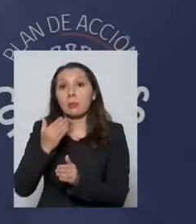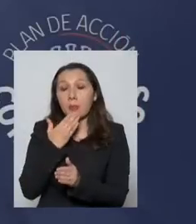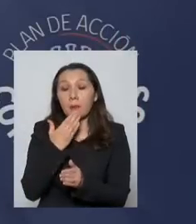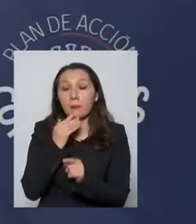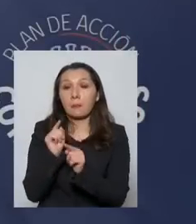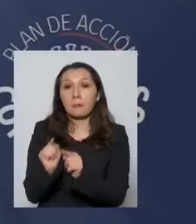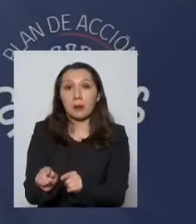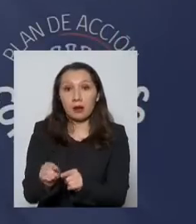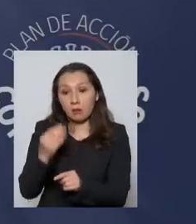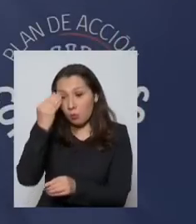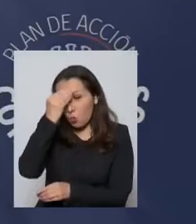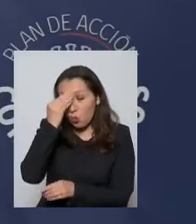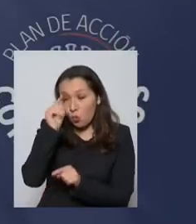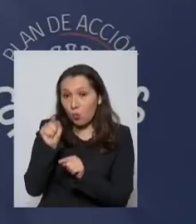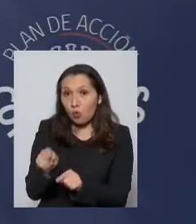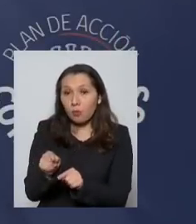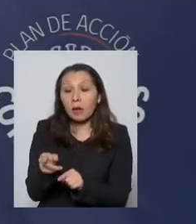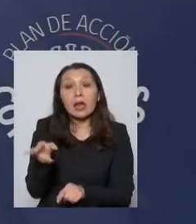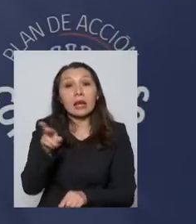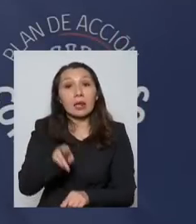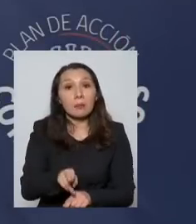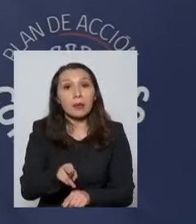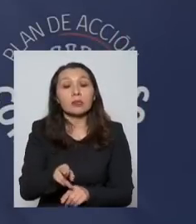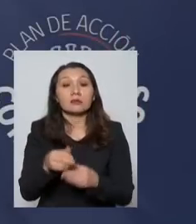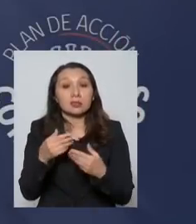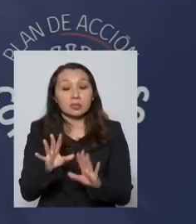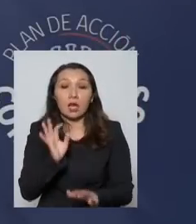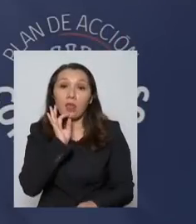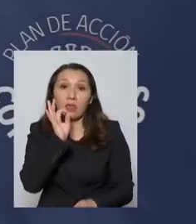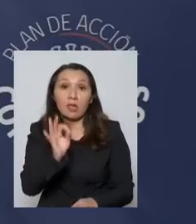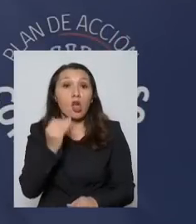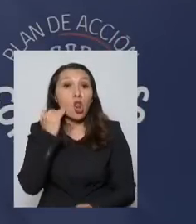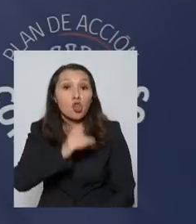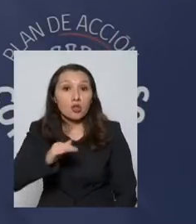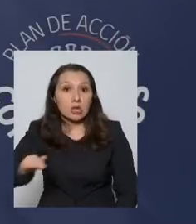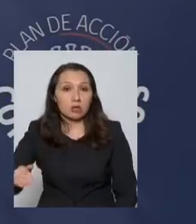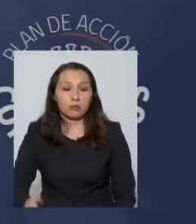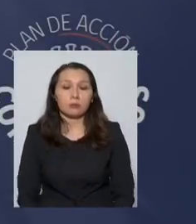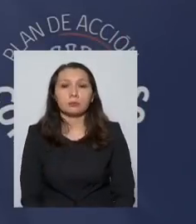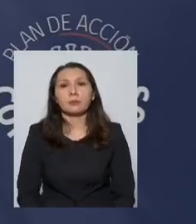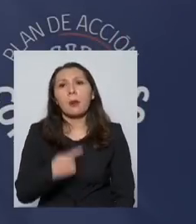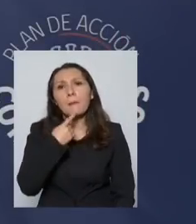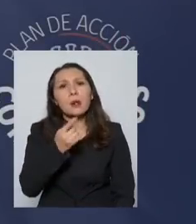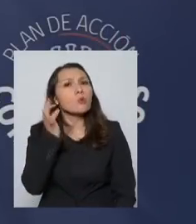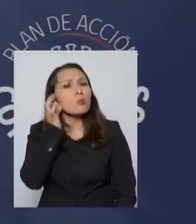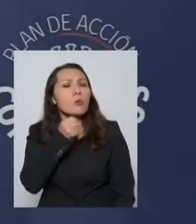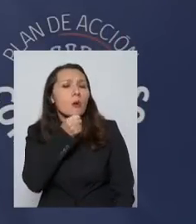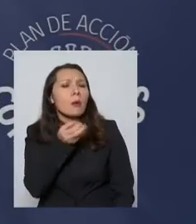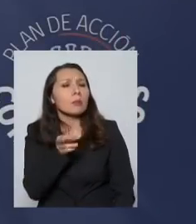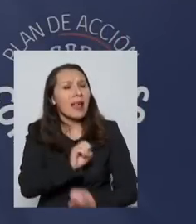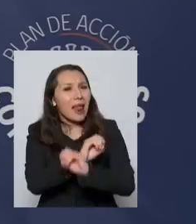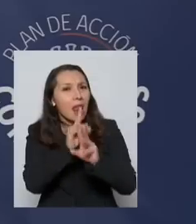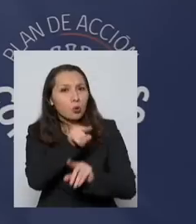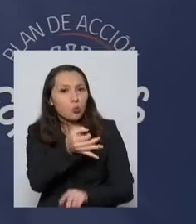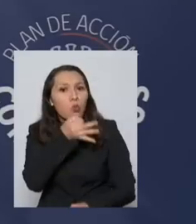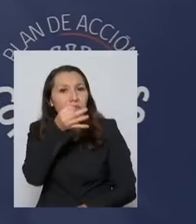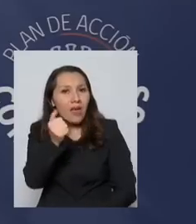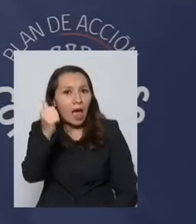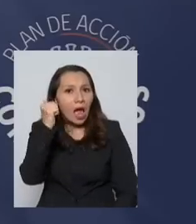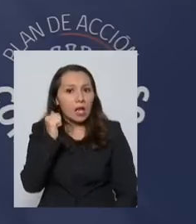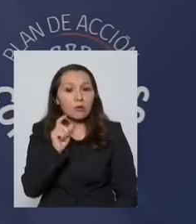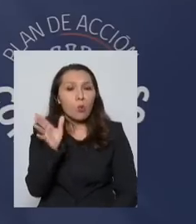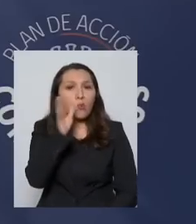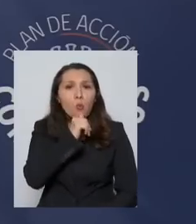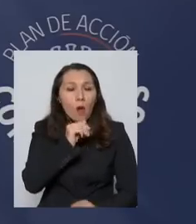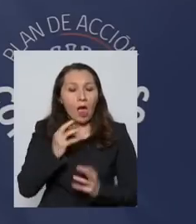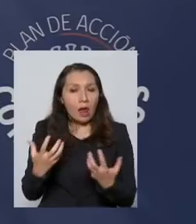nos preocupa, insisto, es, como ya mencioné, la de los niños. Ministro, pero para que quede claro con respecto a lo que usted dijo ayer, ¿no hubo